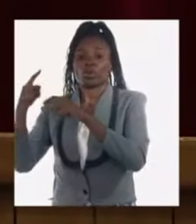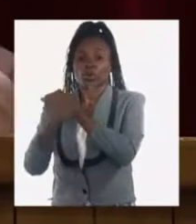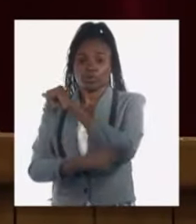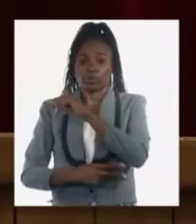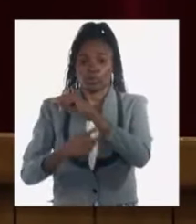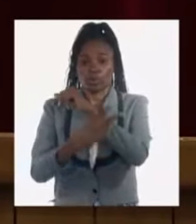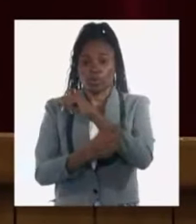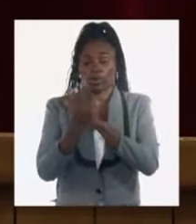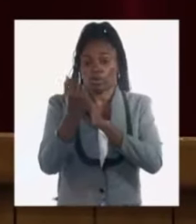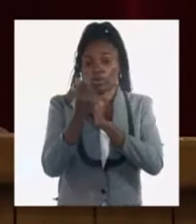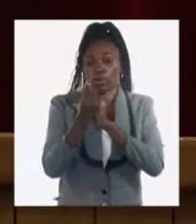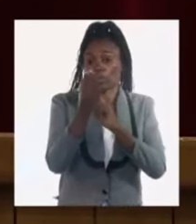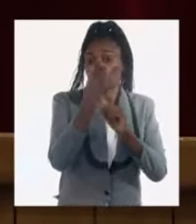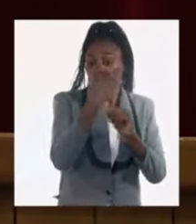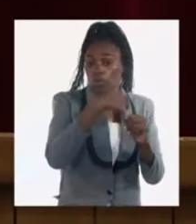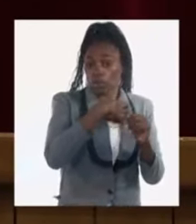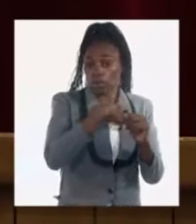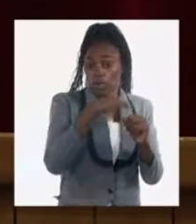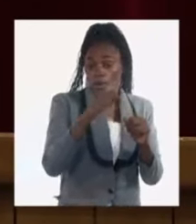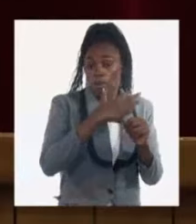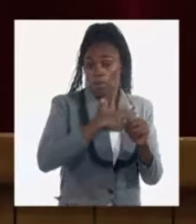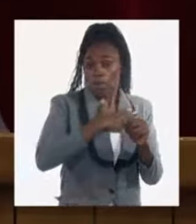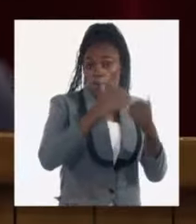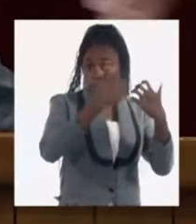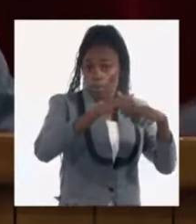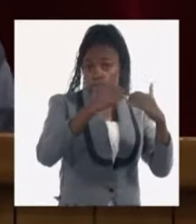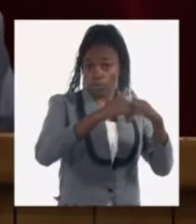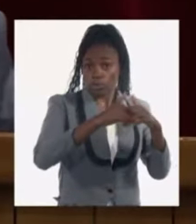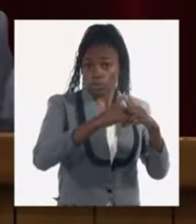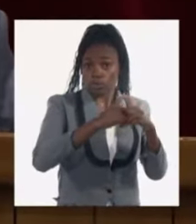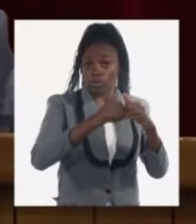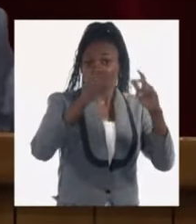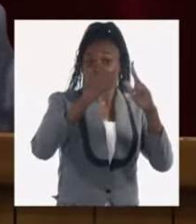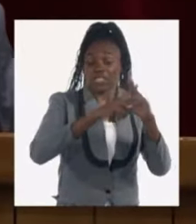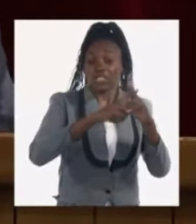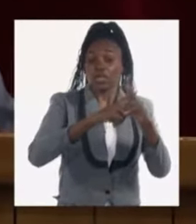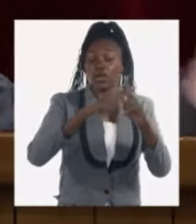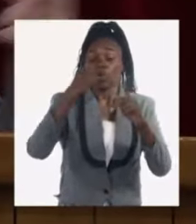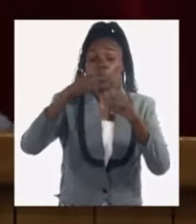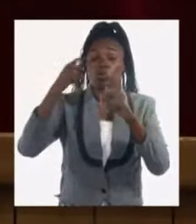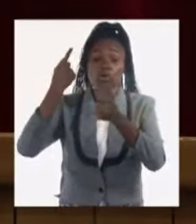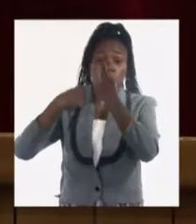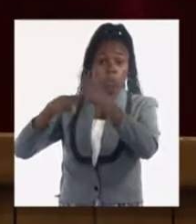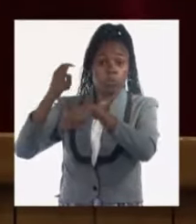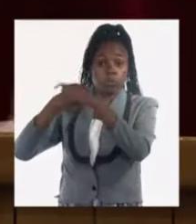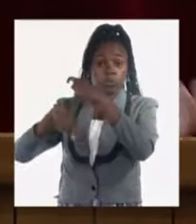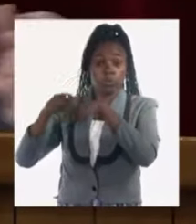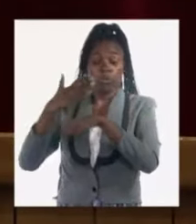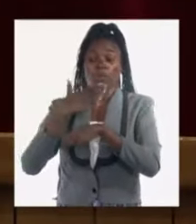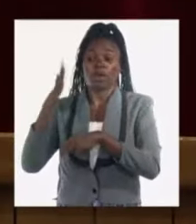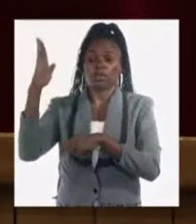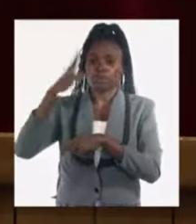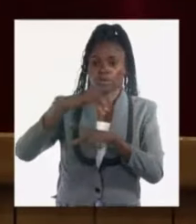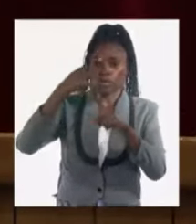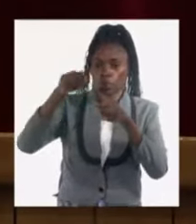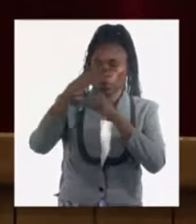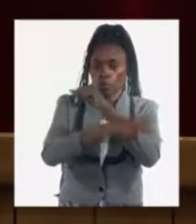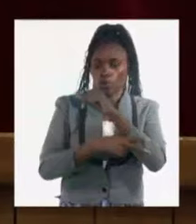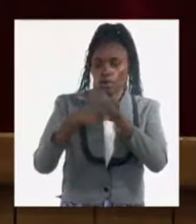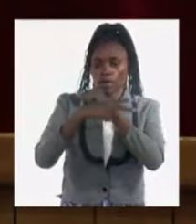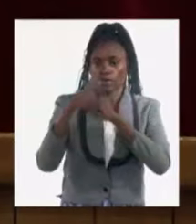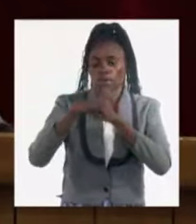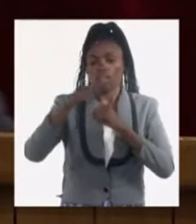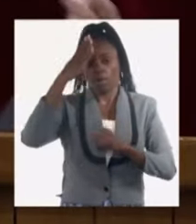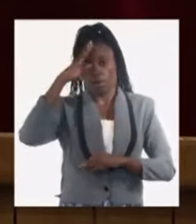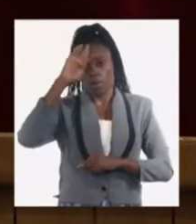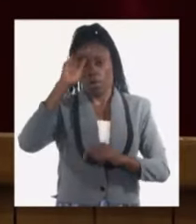se satisface con el consumo que tiene de su propia producción y con lo que exporta que genera entonces bienes importados bien sean compensados o bien sean